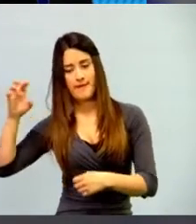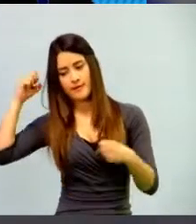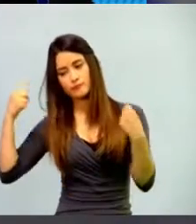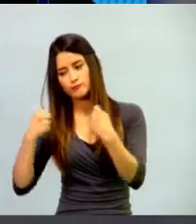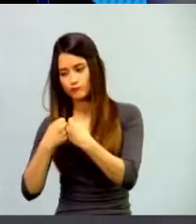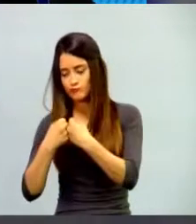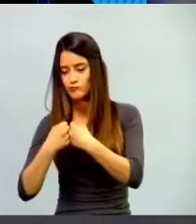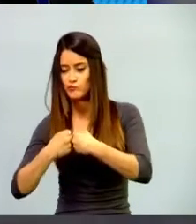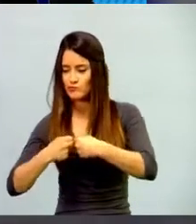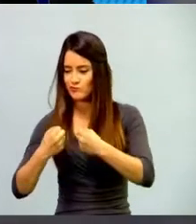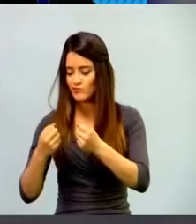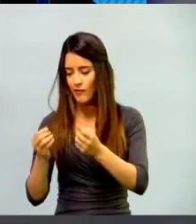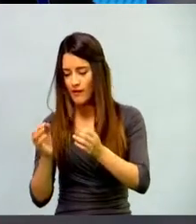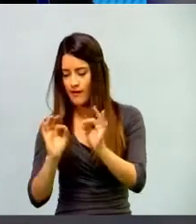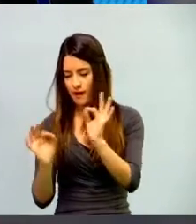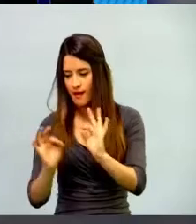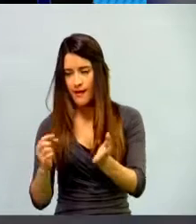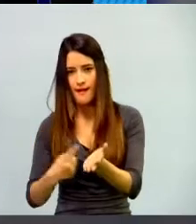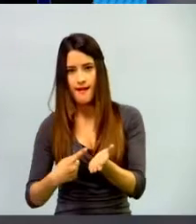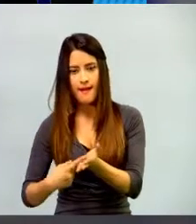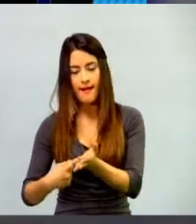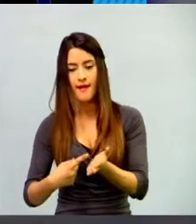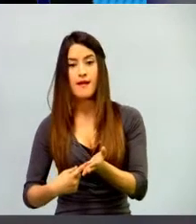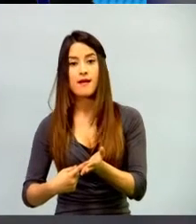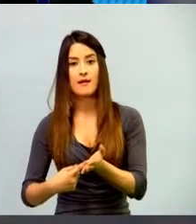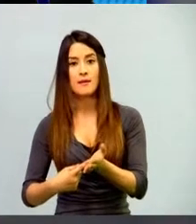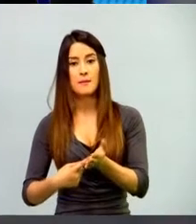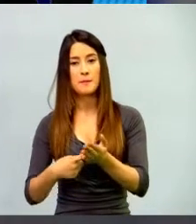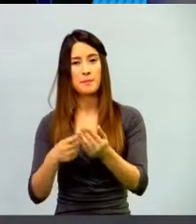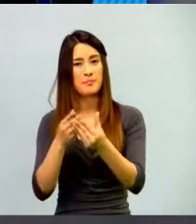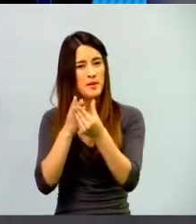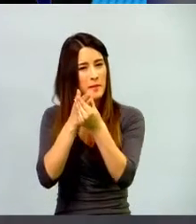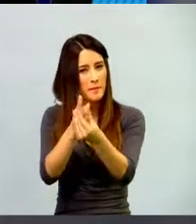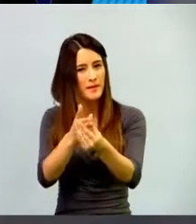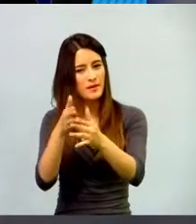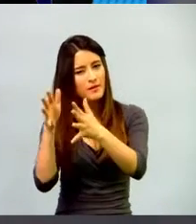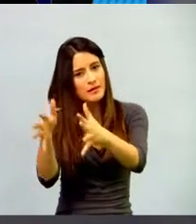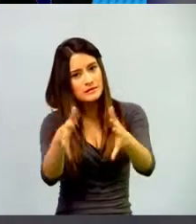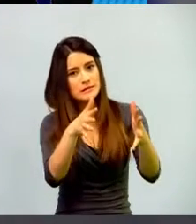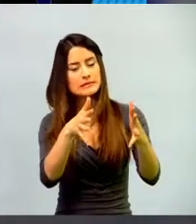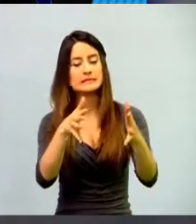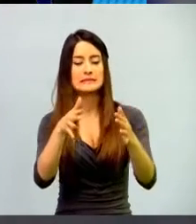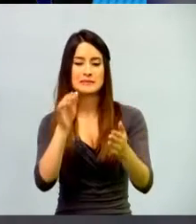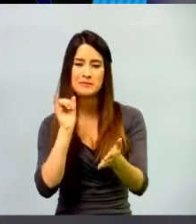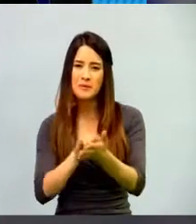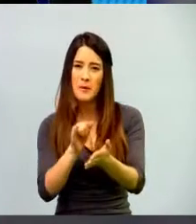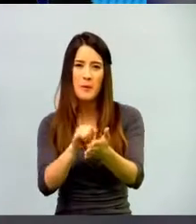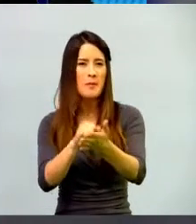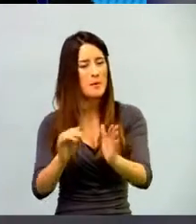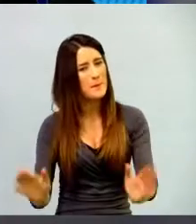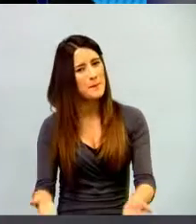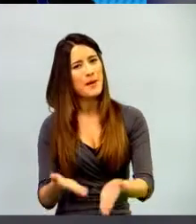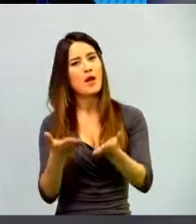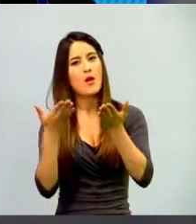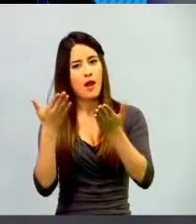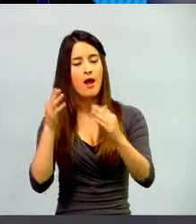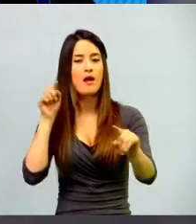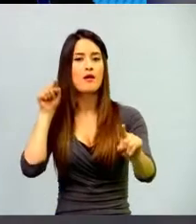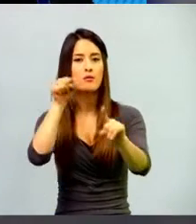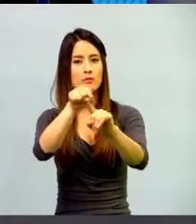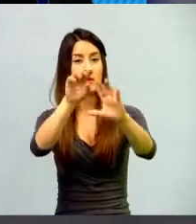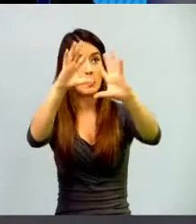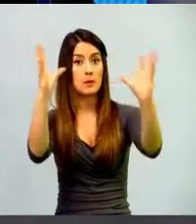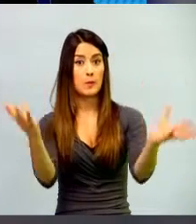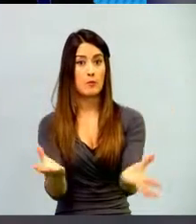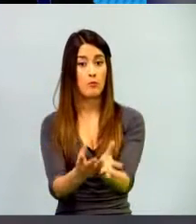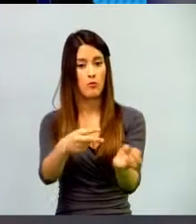sistemas de enseñanza y aprendizaje que nos van a permitir realmente lograr la calidad educativa en el mundo porque